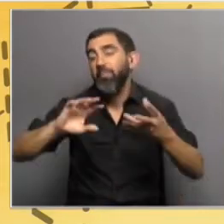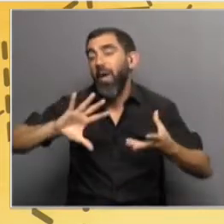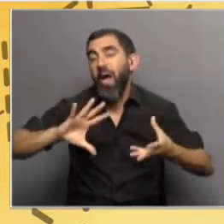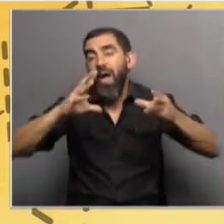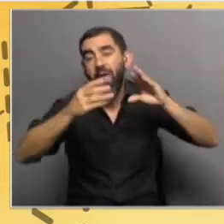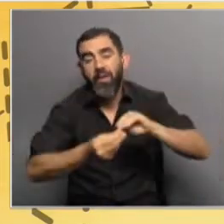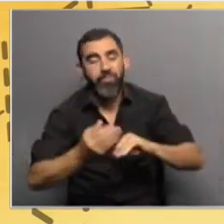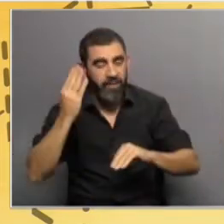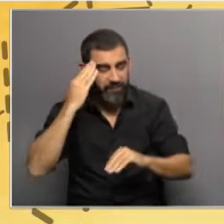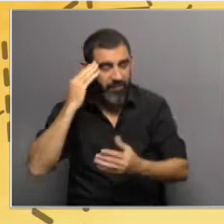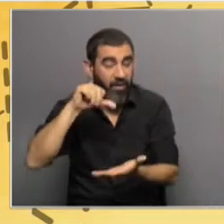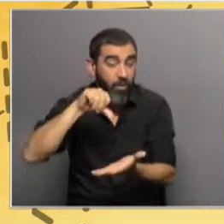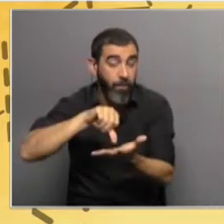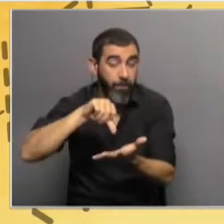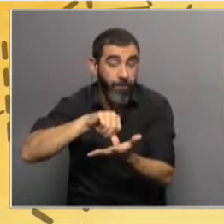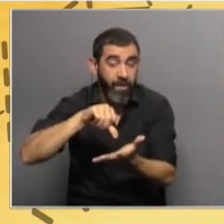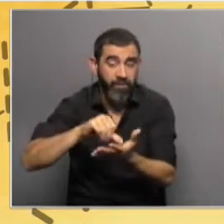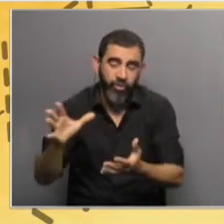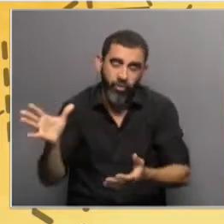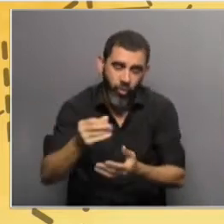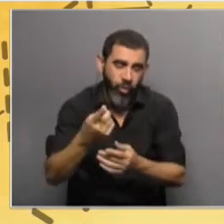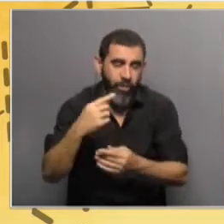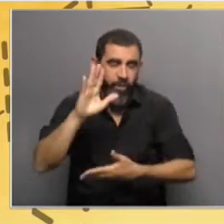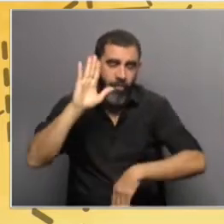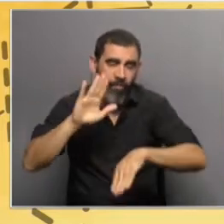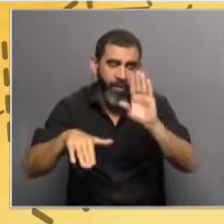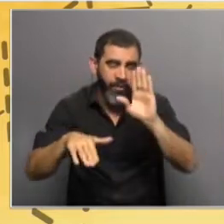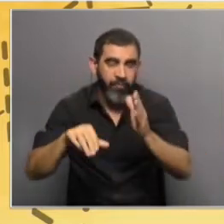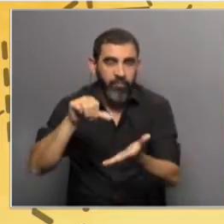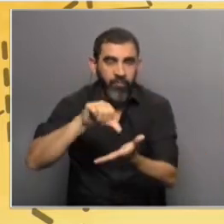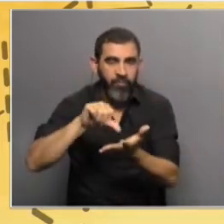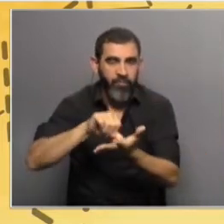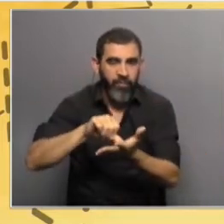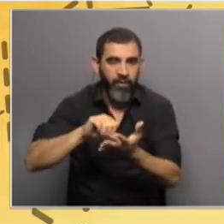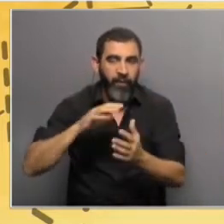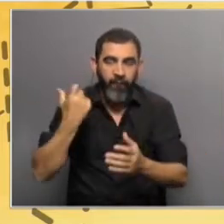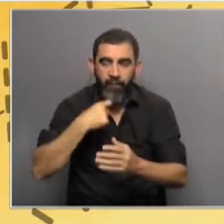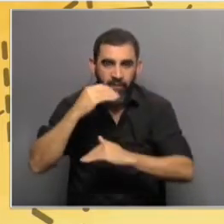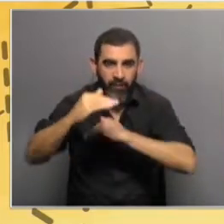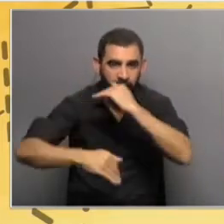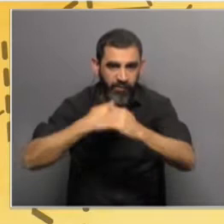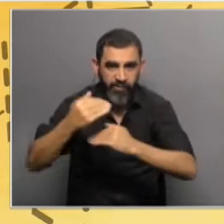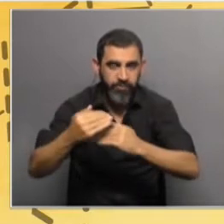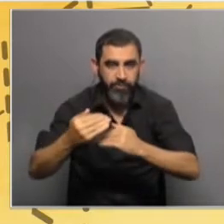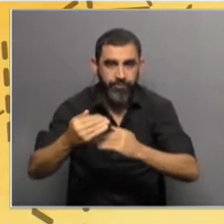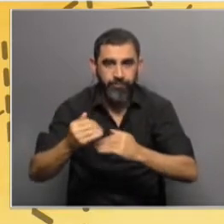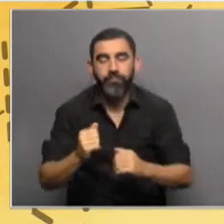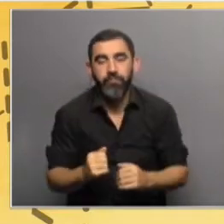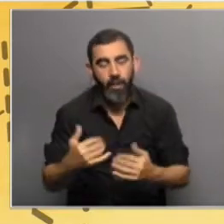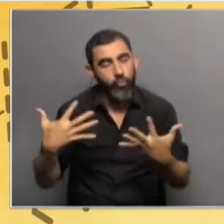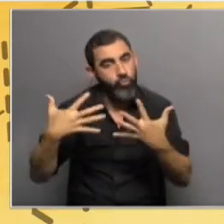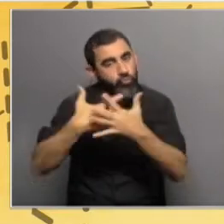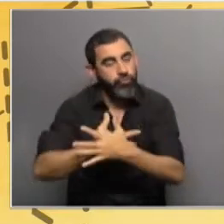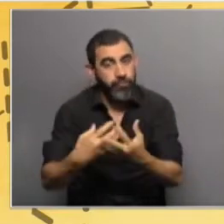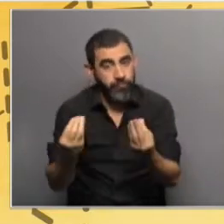sabemos que los países, todos, pero en particular, en desarrollo, somos muy afectados